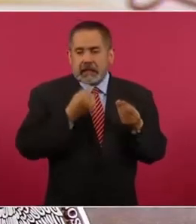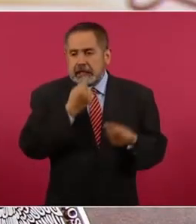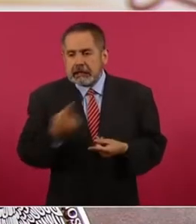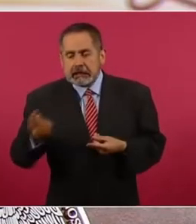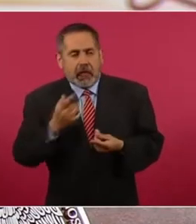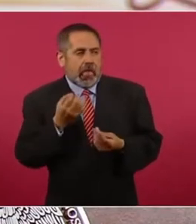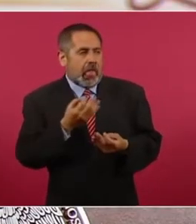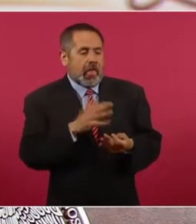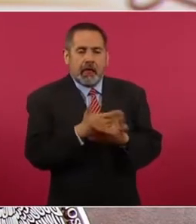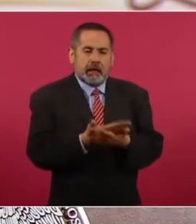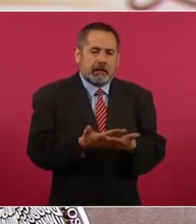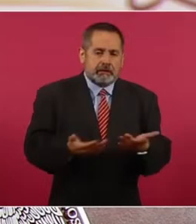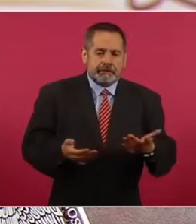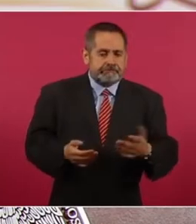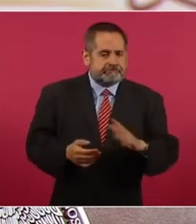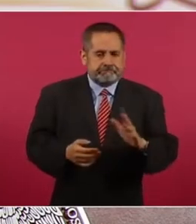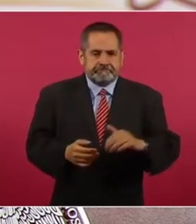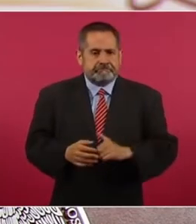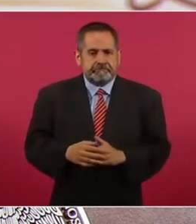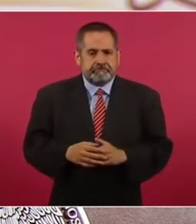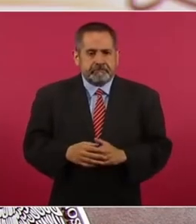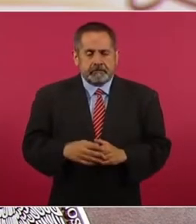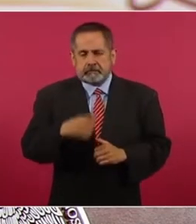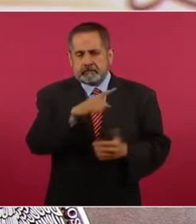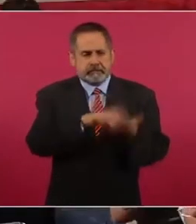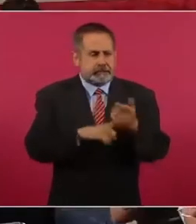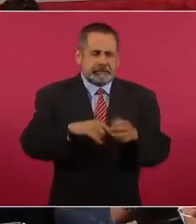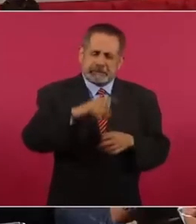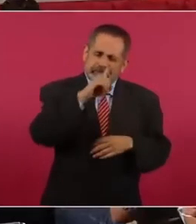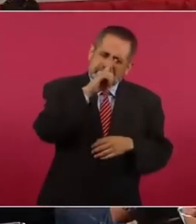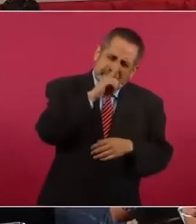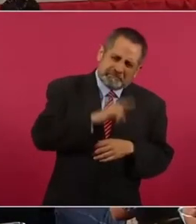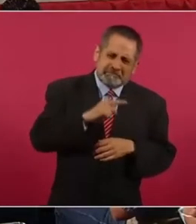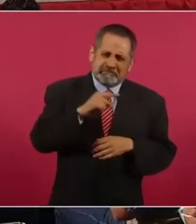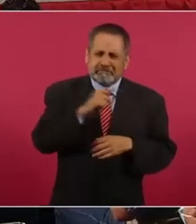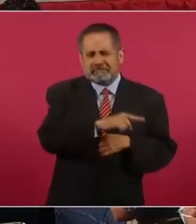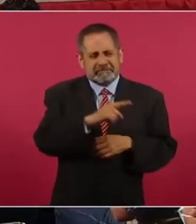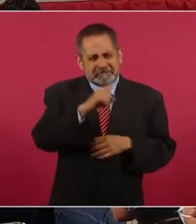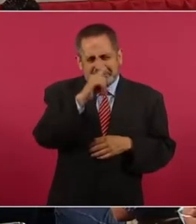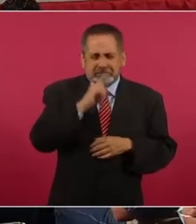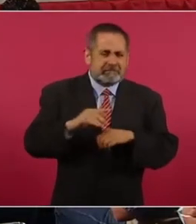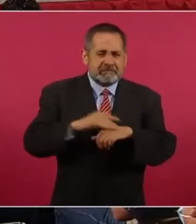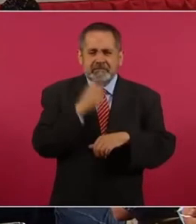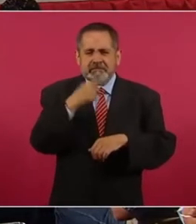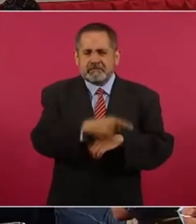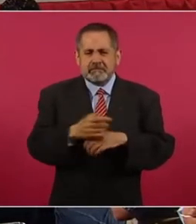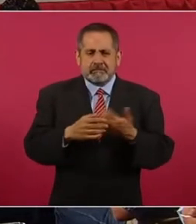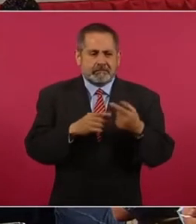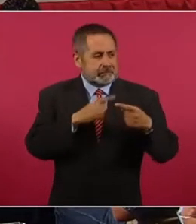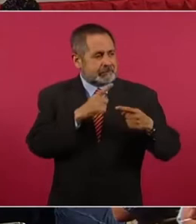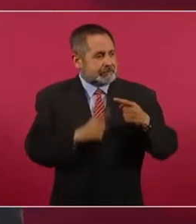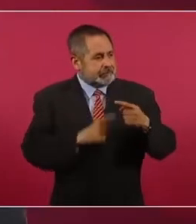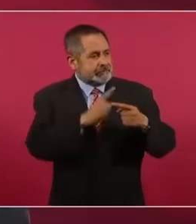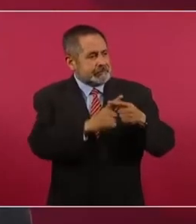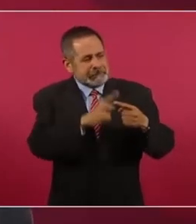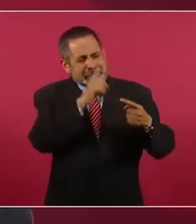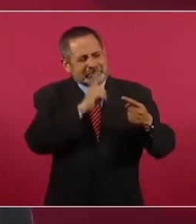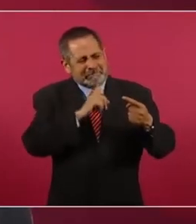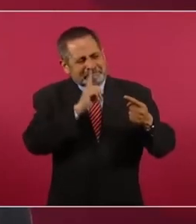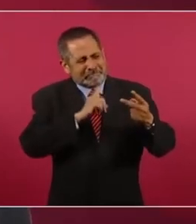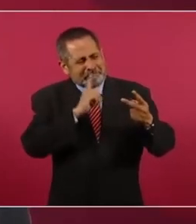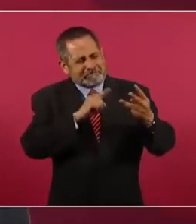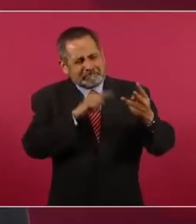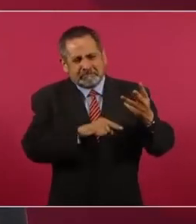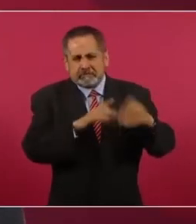estos productos. Ahora, ¿cuál es el elemento de la mentira? La mentira de hoy, la mentira del siglo XXI, más todas las que surgieron durante el